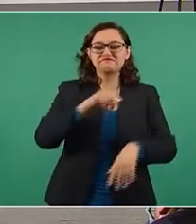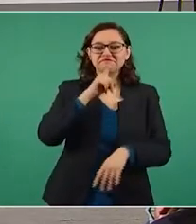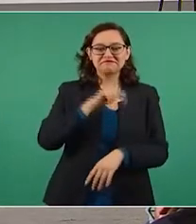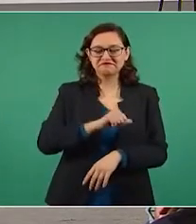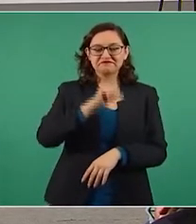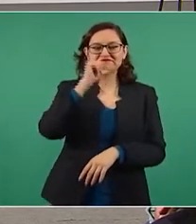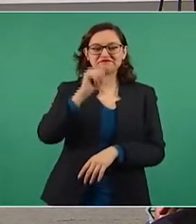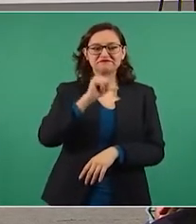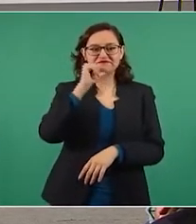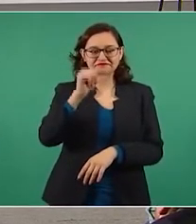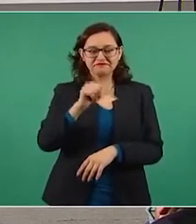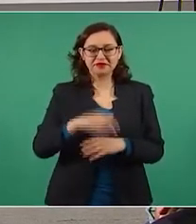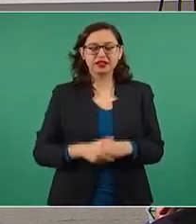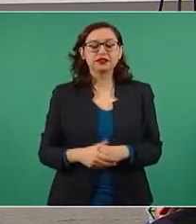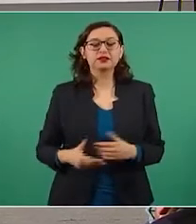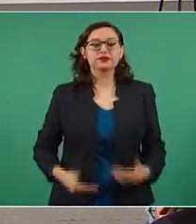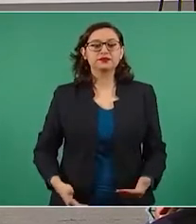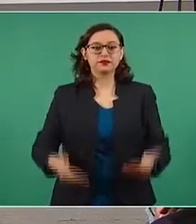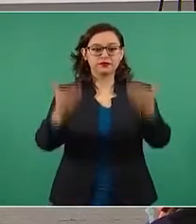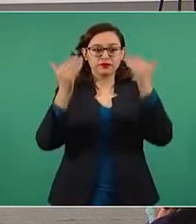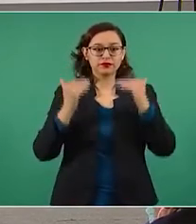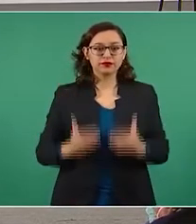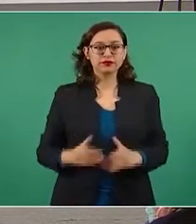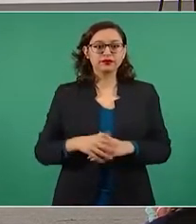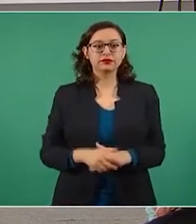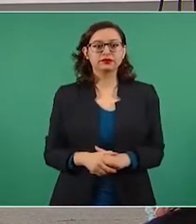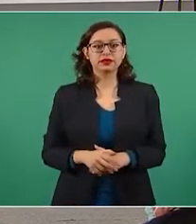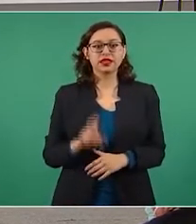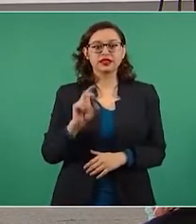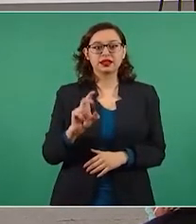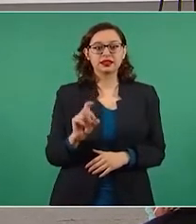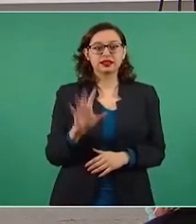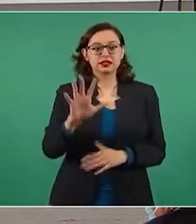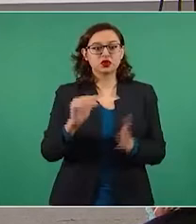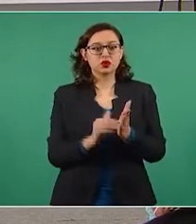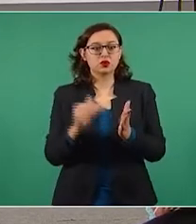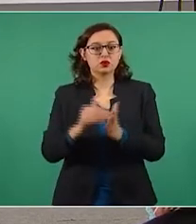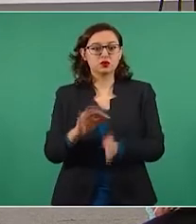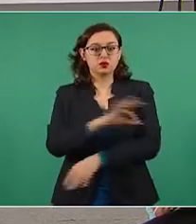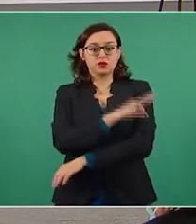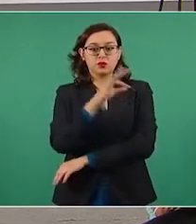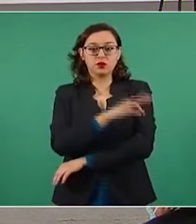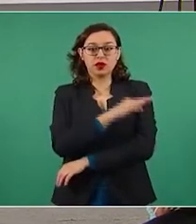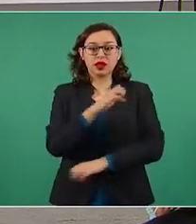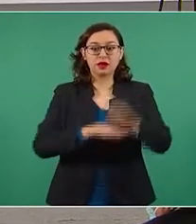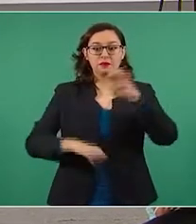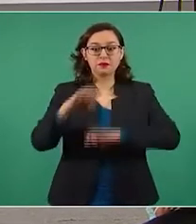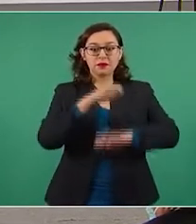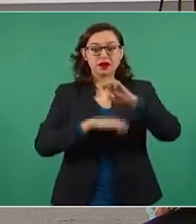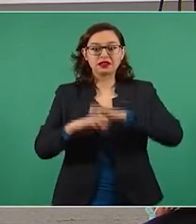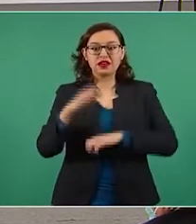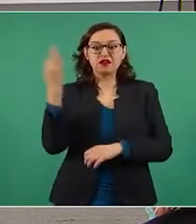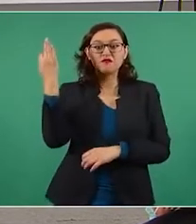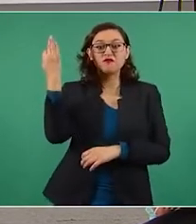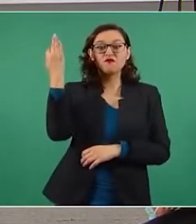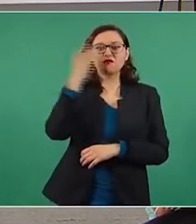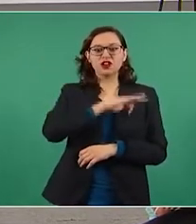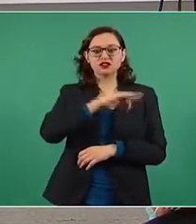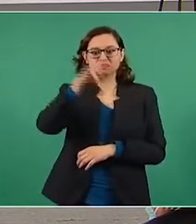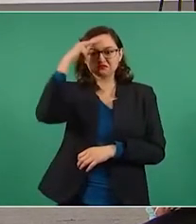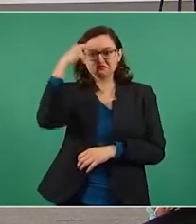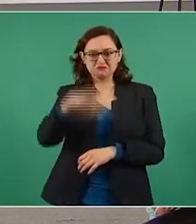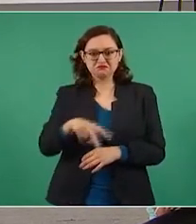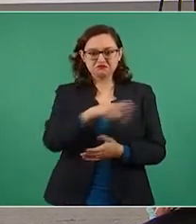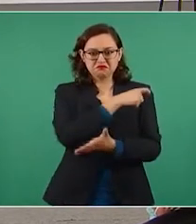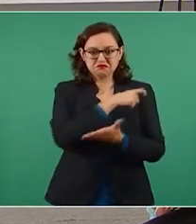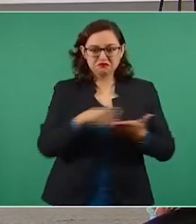Esta es México contrató 35 millones de vacunas con una empresa fantasma. Del portal